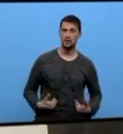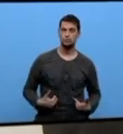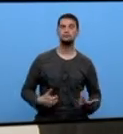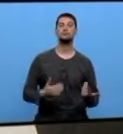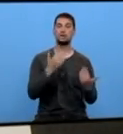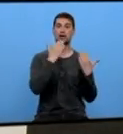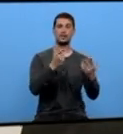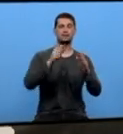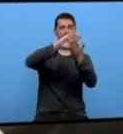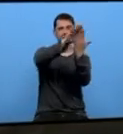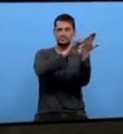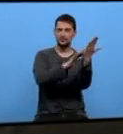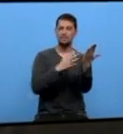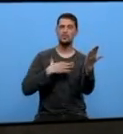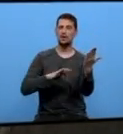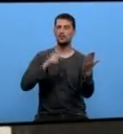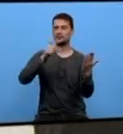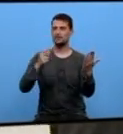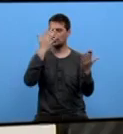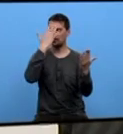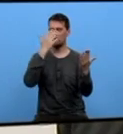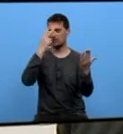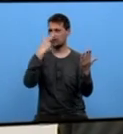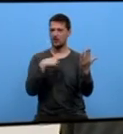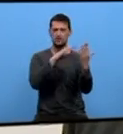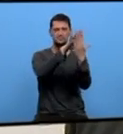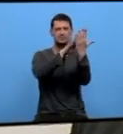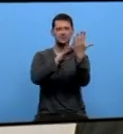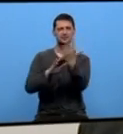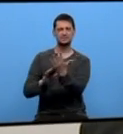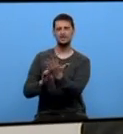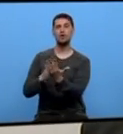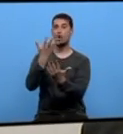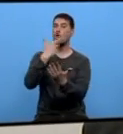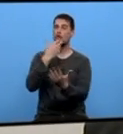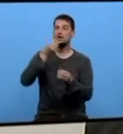algúndos invidentes puderon conhecer por primeira vez o rostro do Fidalgo da Mancha a través do tacto.